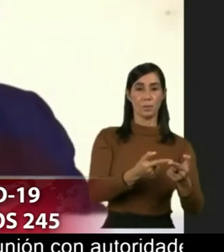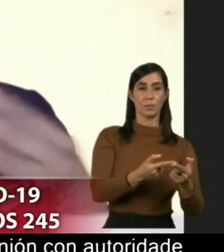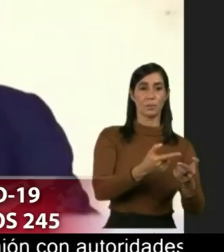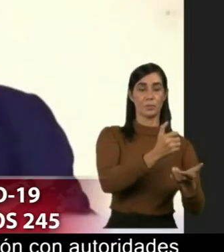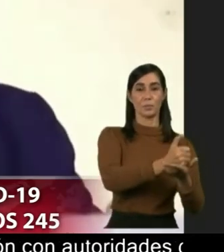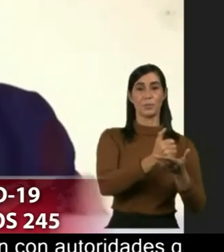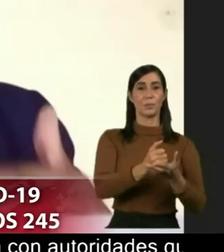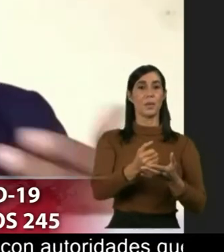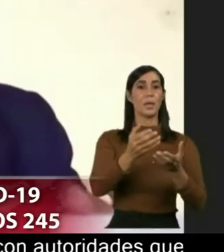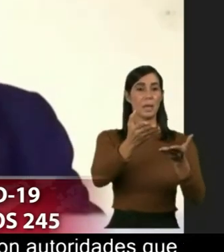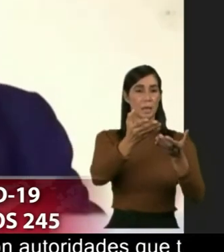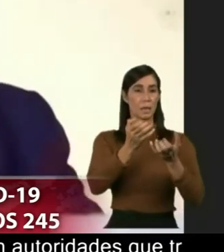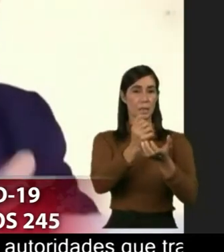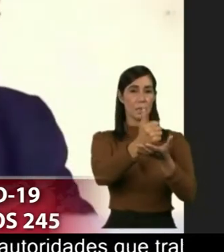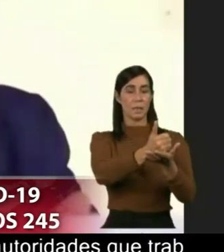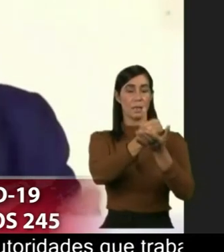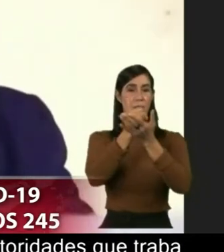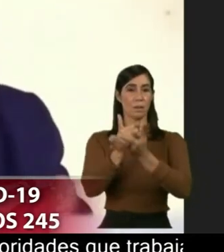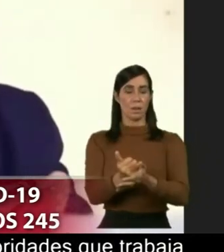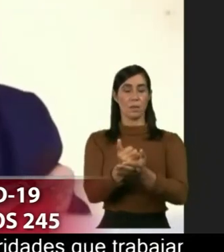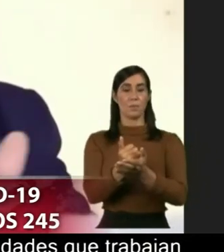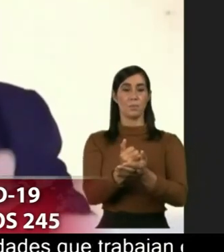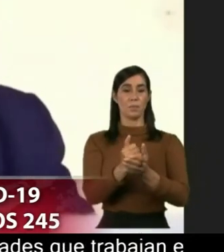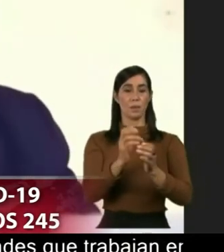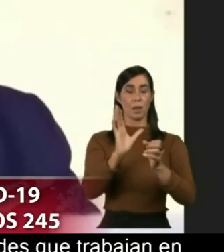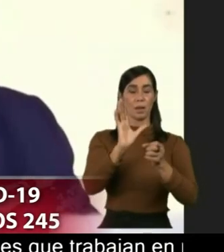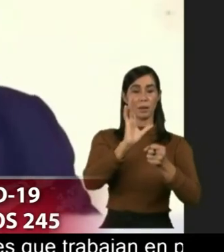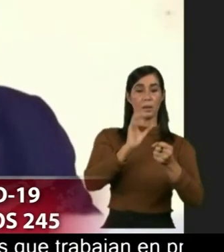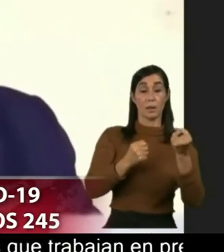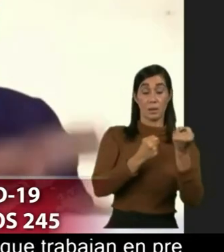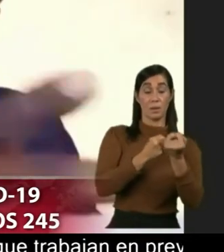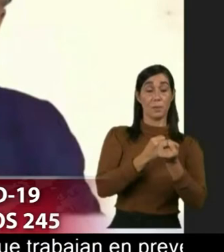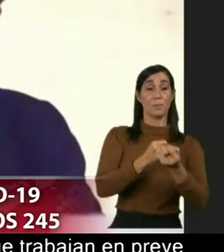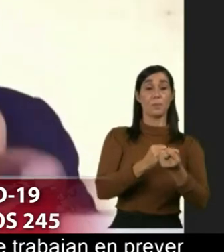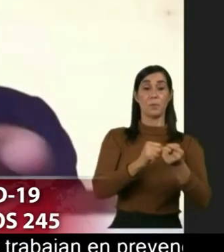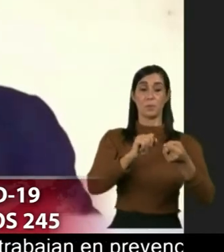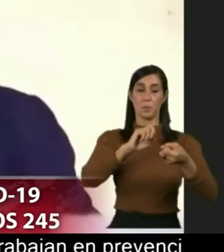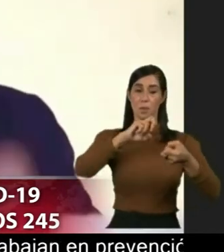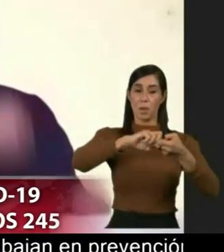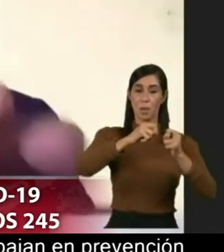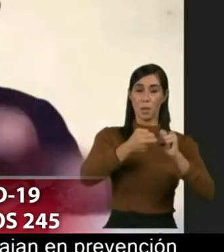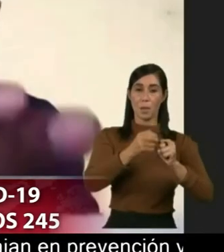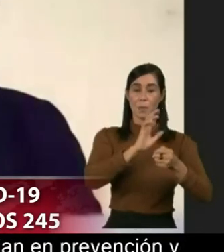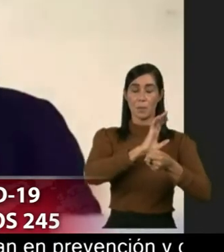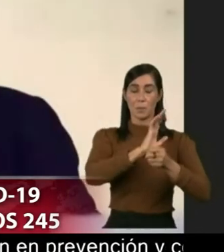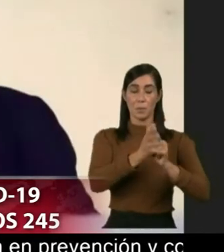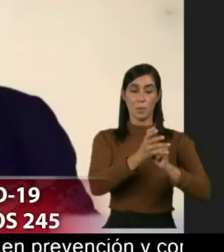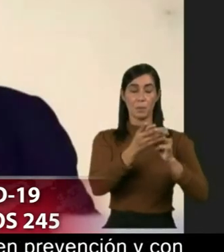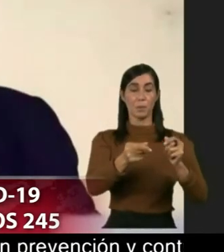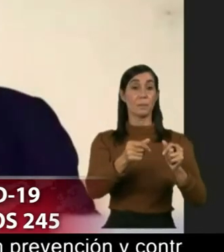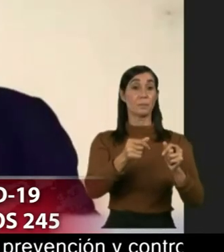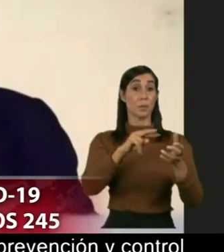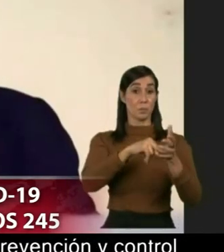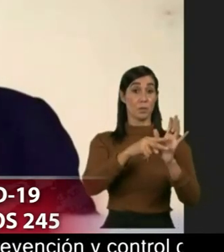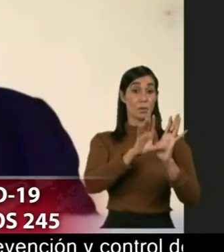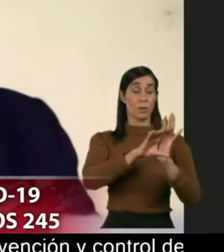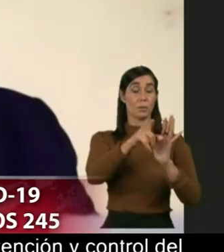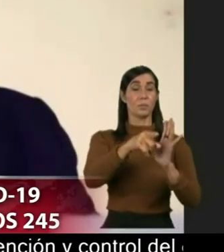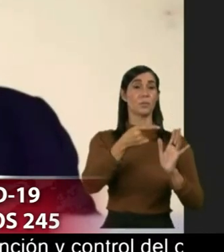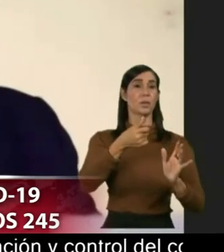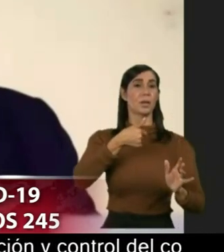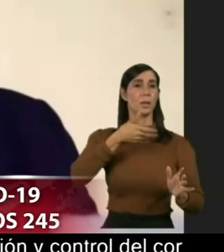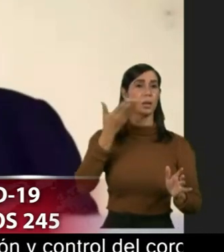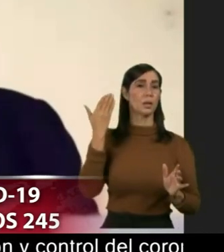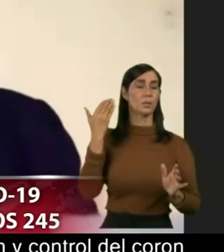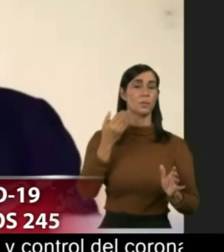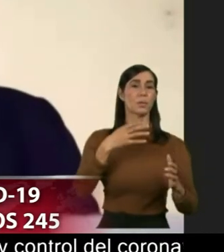que entienden pueden aportar en la búsqueda de solución a problemas como el que usted el otro día señor ministro